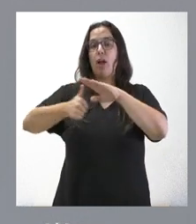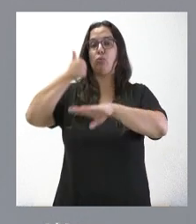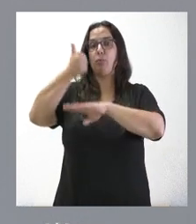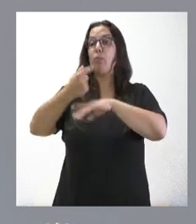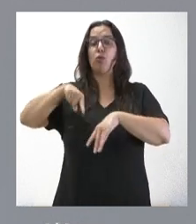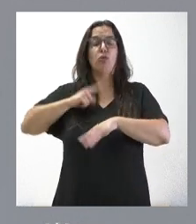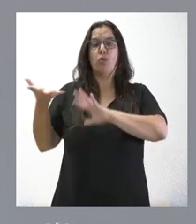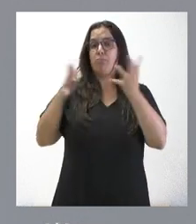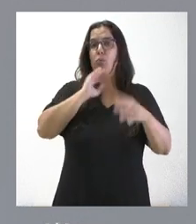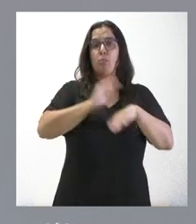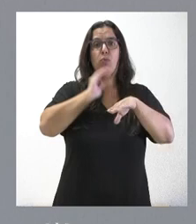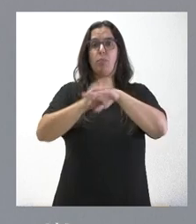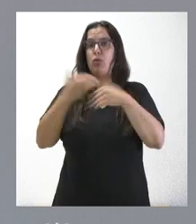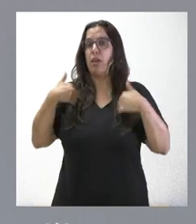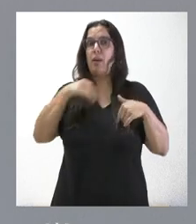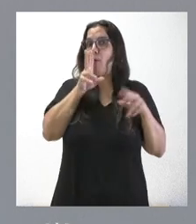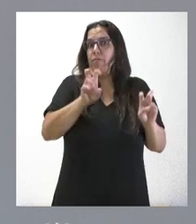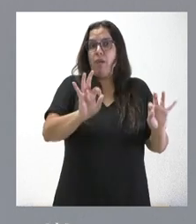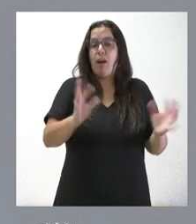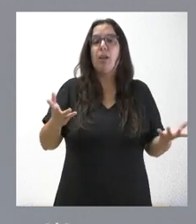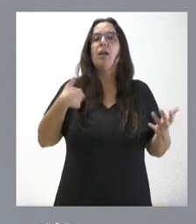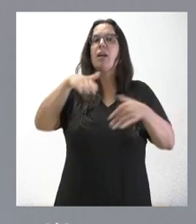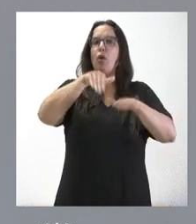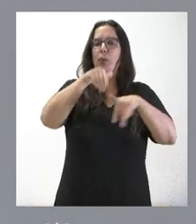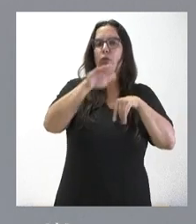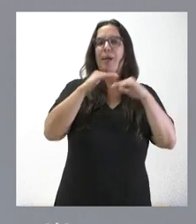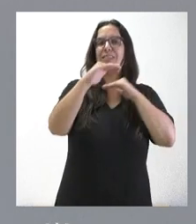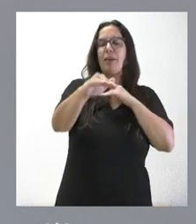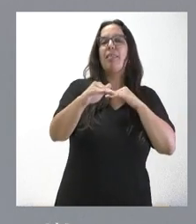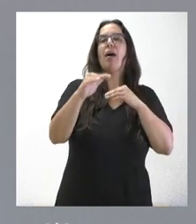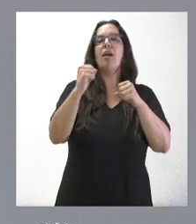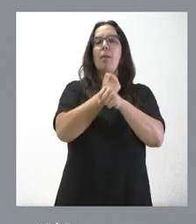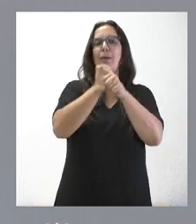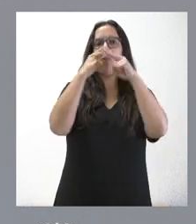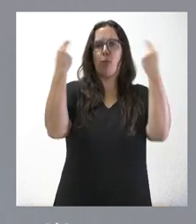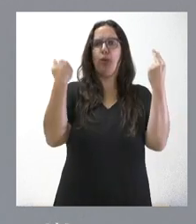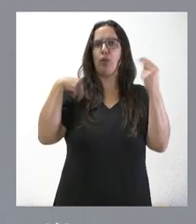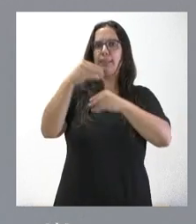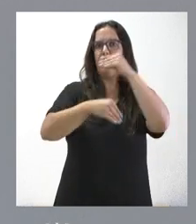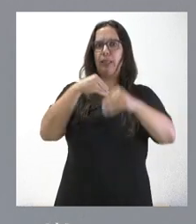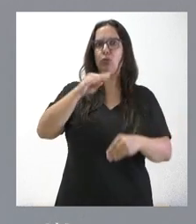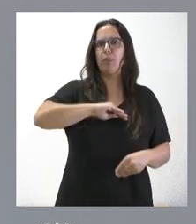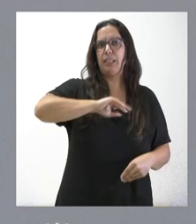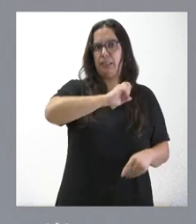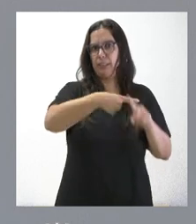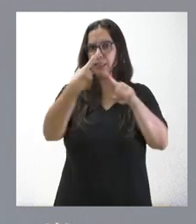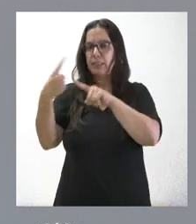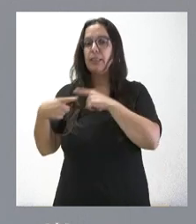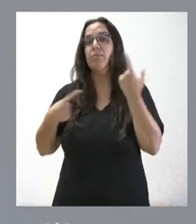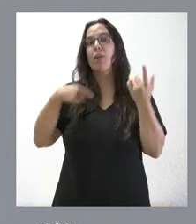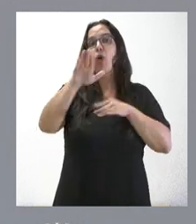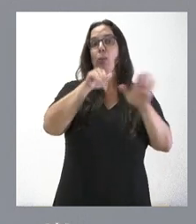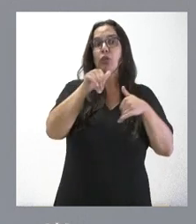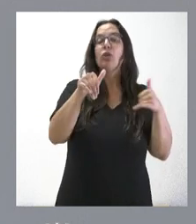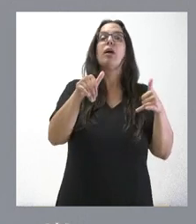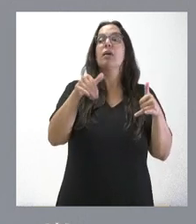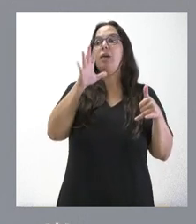ley porque estaba en vigor. Hay varias convocatorias de estabilización de empleo público en este ámbito. Esas convocatorias, lógicamente, una vez